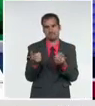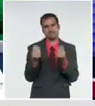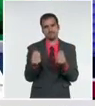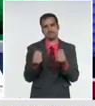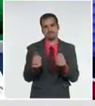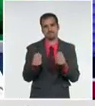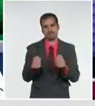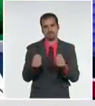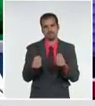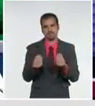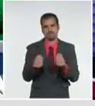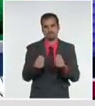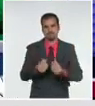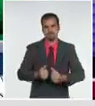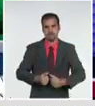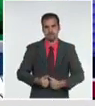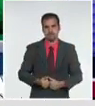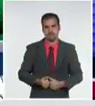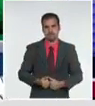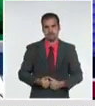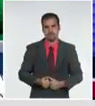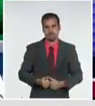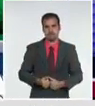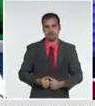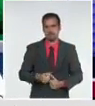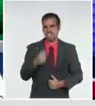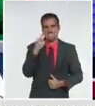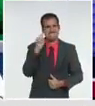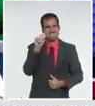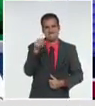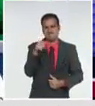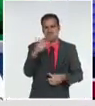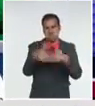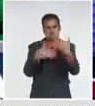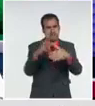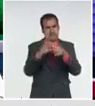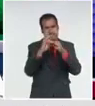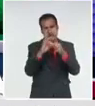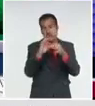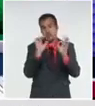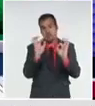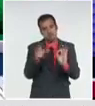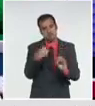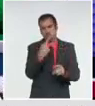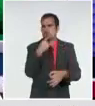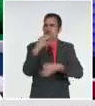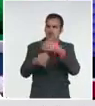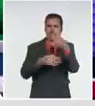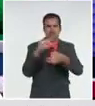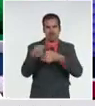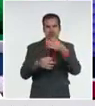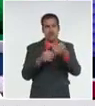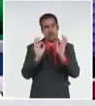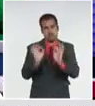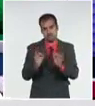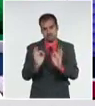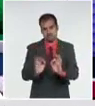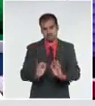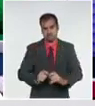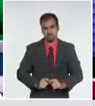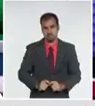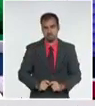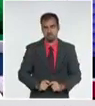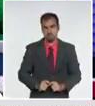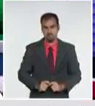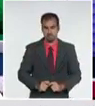lo que hace es reiterar lo que estamos diciendo desde que comenzó la conferencia. Que tenemos que